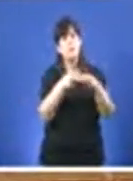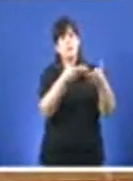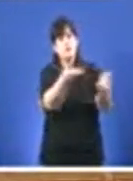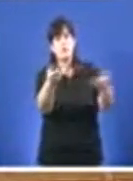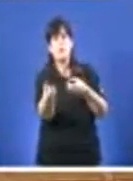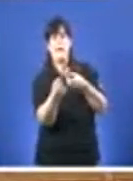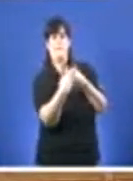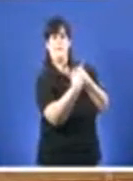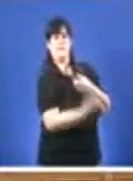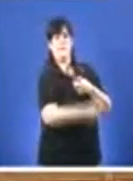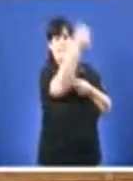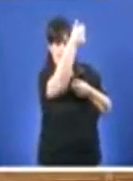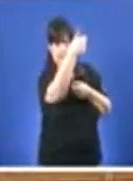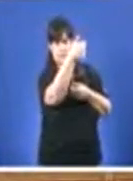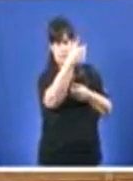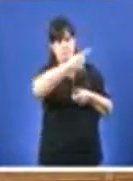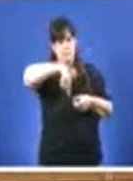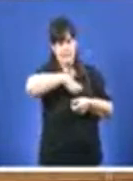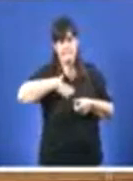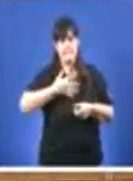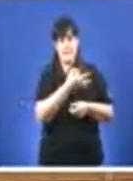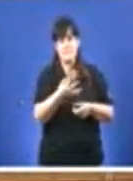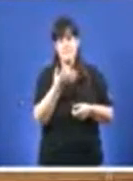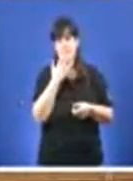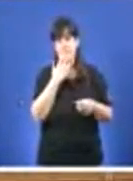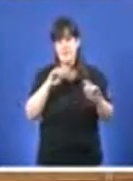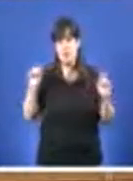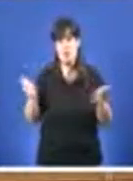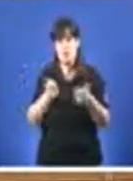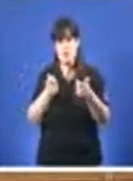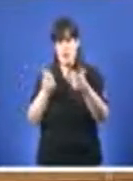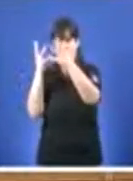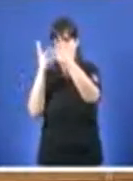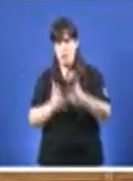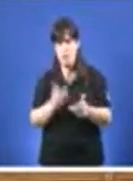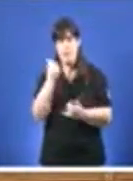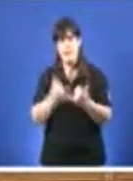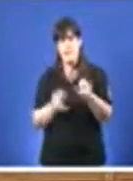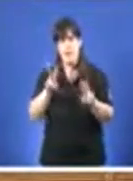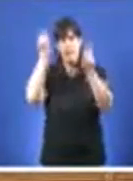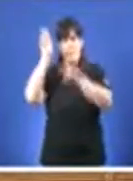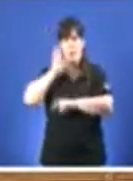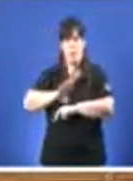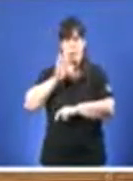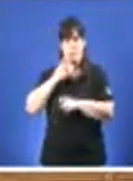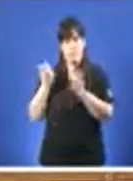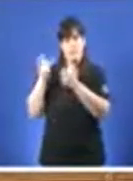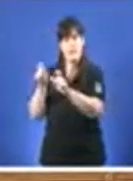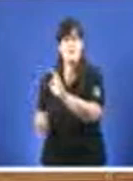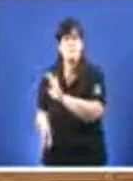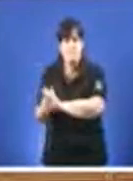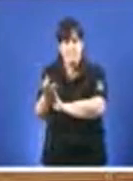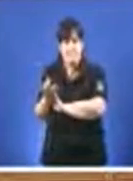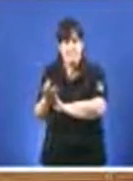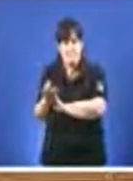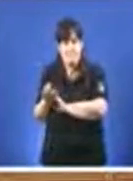as facultades do Consello de Contas por primeira vez creando competencias en materia de corrupción e tamén, señoría,